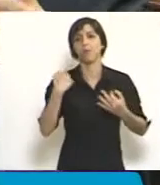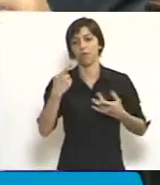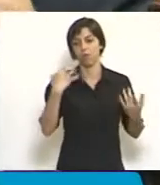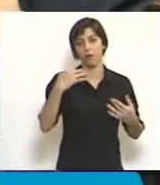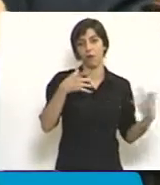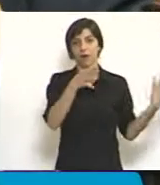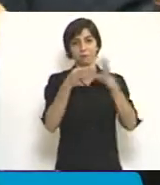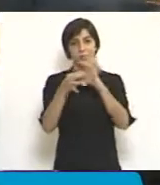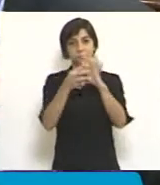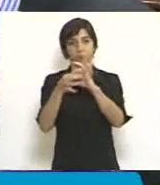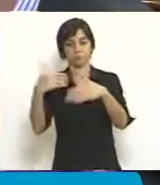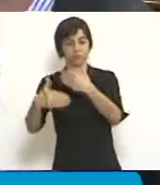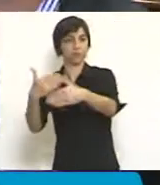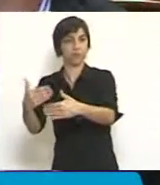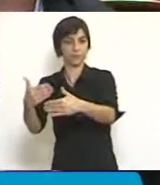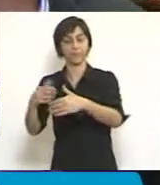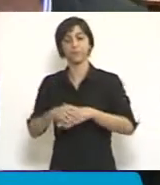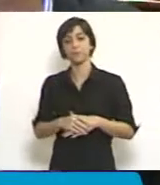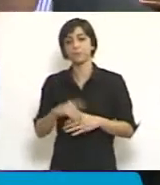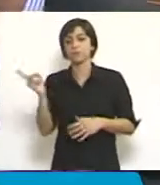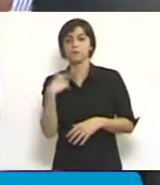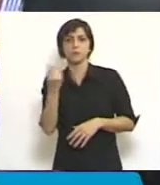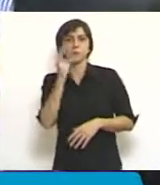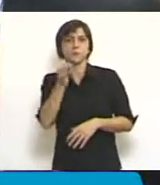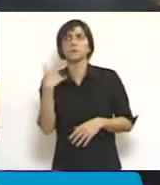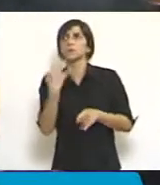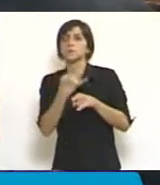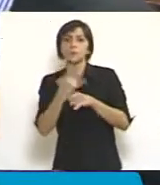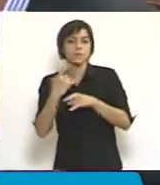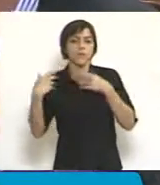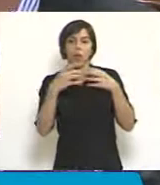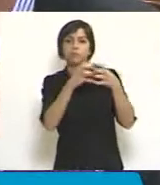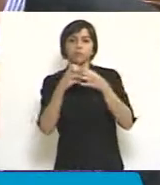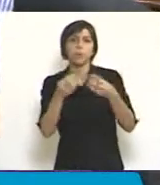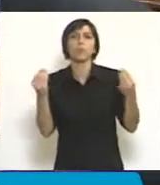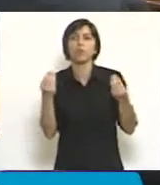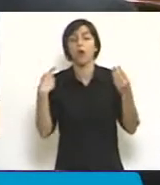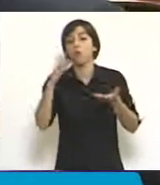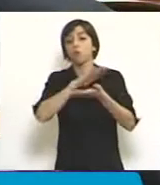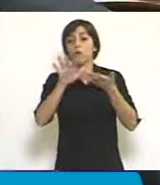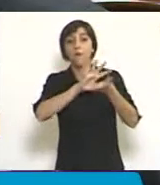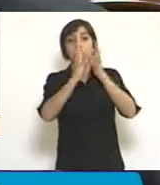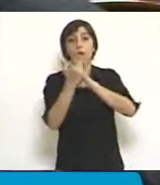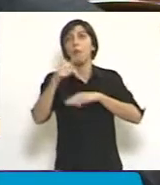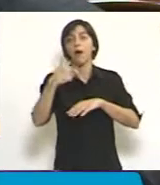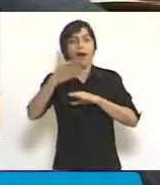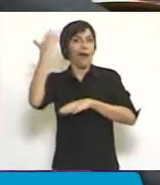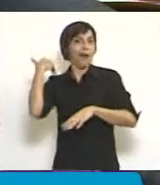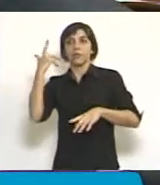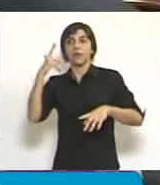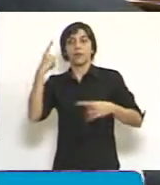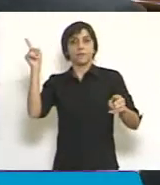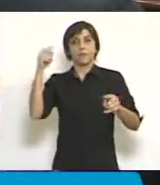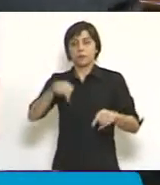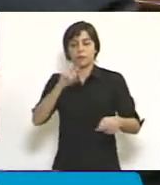que hay siempre una discusión, cuando uno implementa un código nuevo que cambia el paradigma, hay una